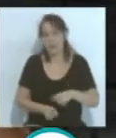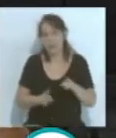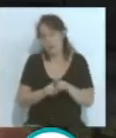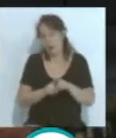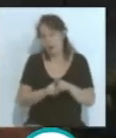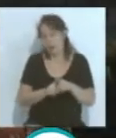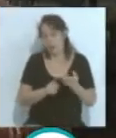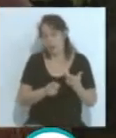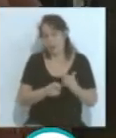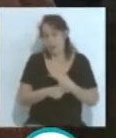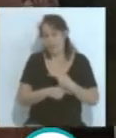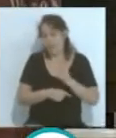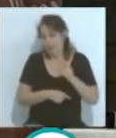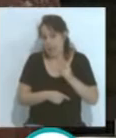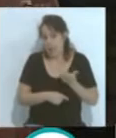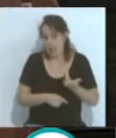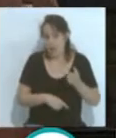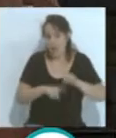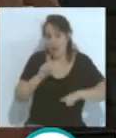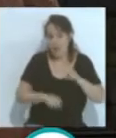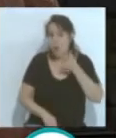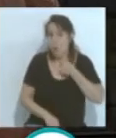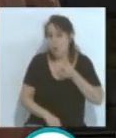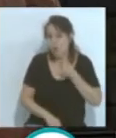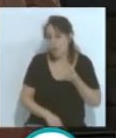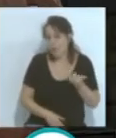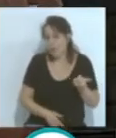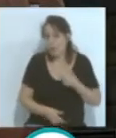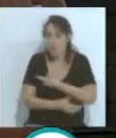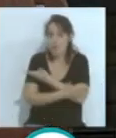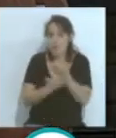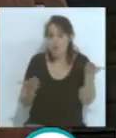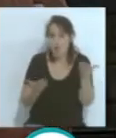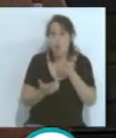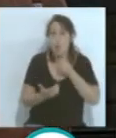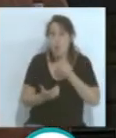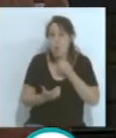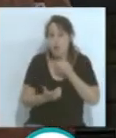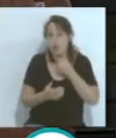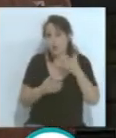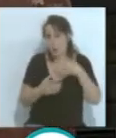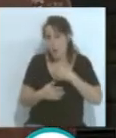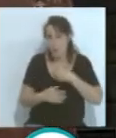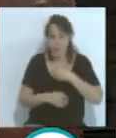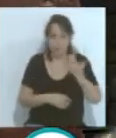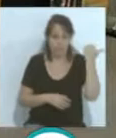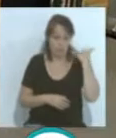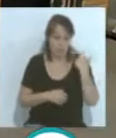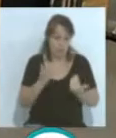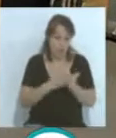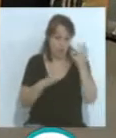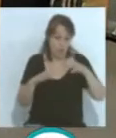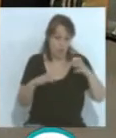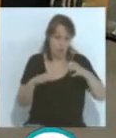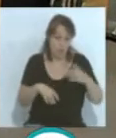todos lados, hay veces que gustan, nunca puede estar, no llueve al gusto de todos. El otro día llovió y había lavado el coche y me lo ensució